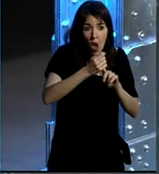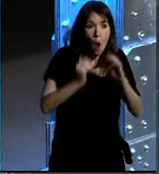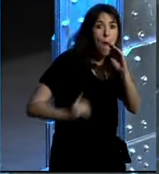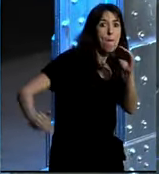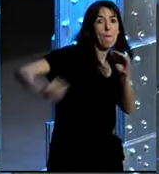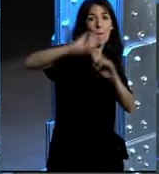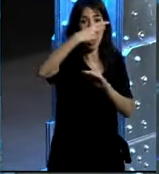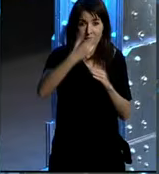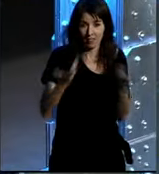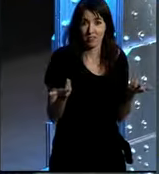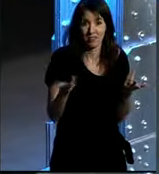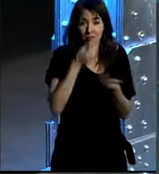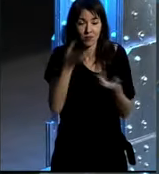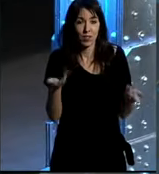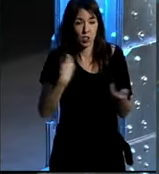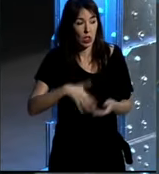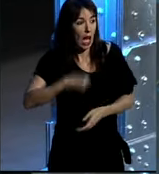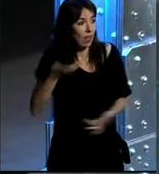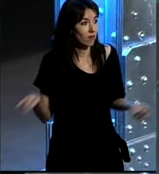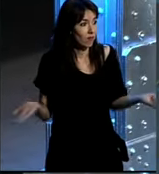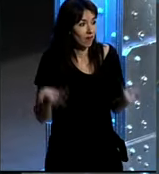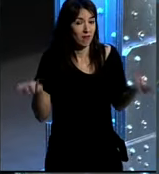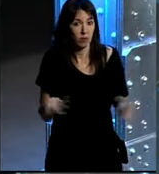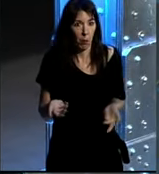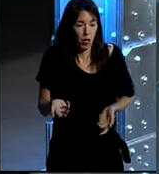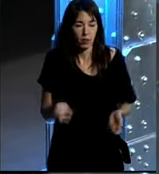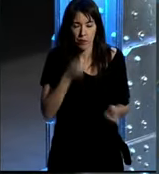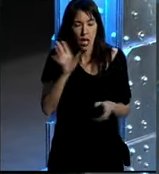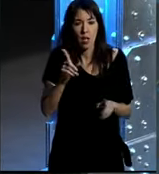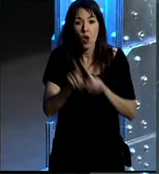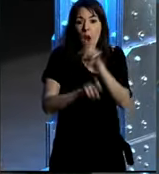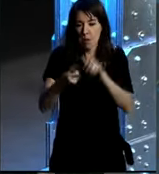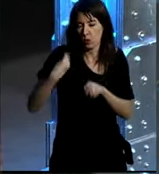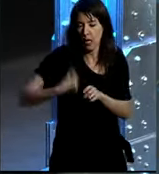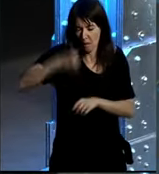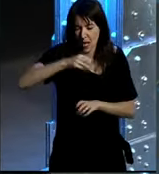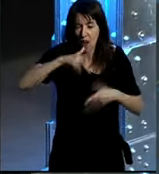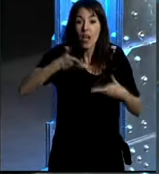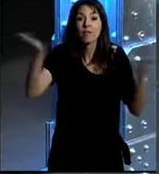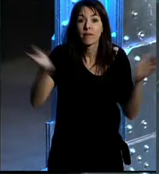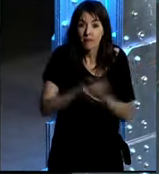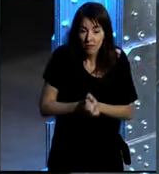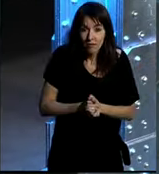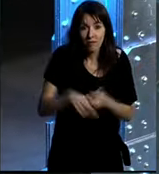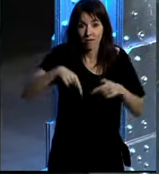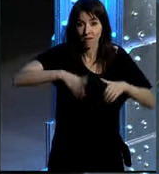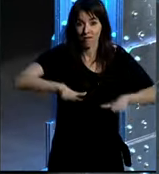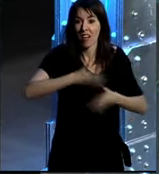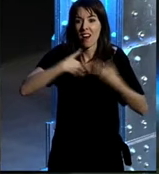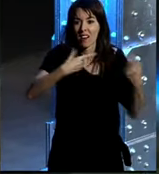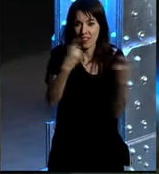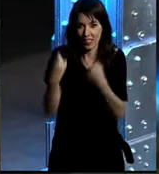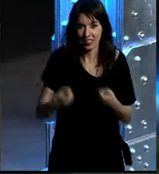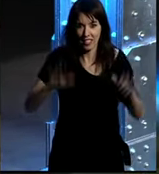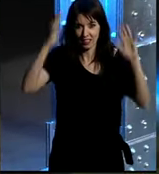y yo creo que bueno que ya no bueno habrá más preguntas ahora así que aquí estoy para lo que